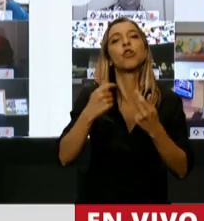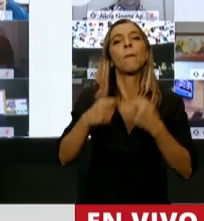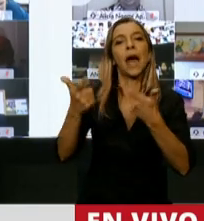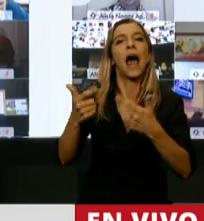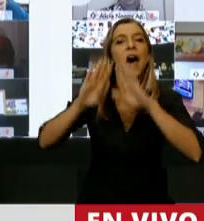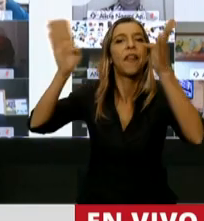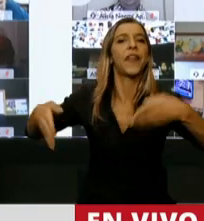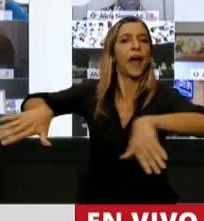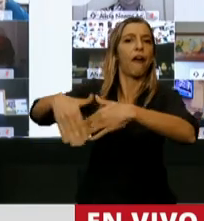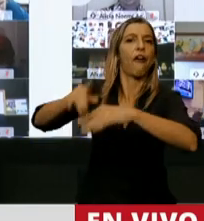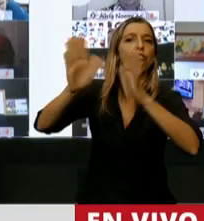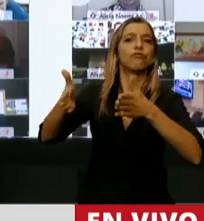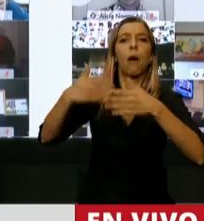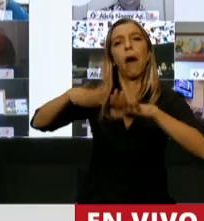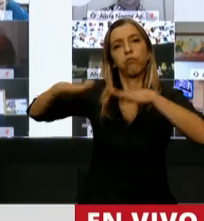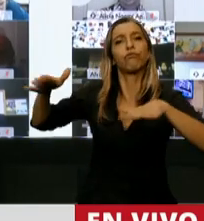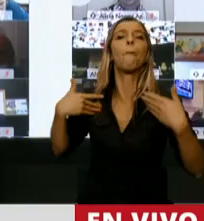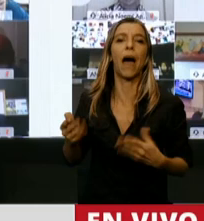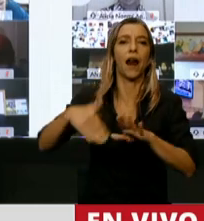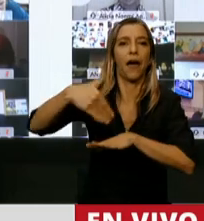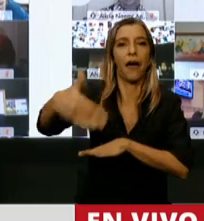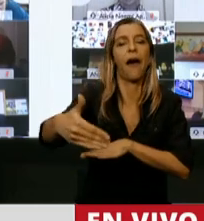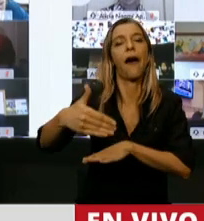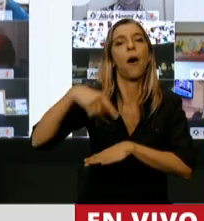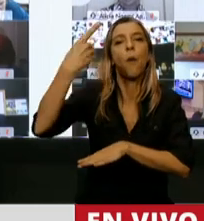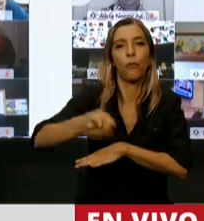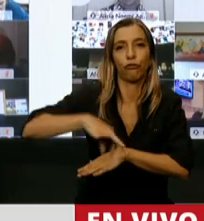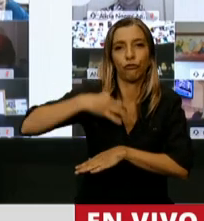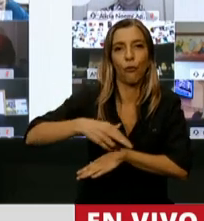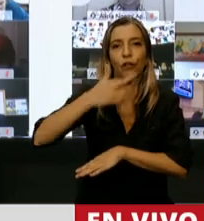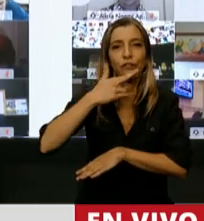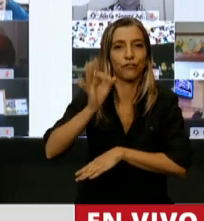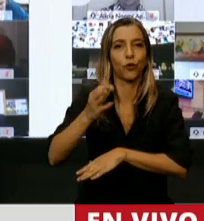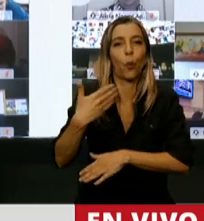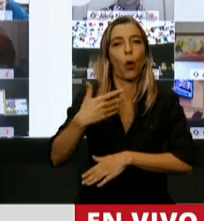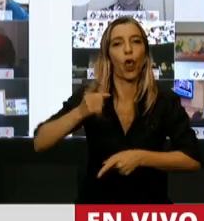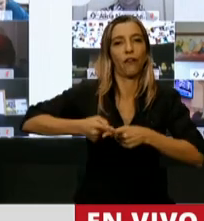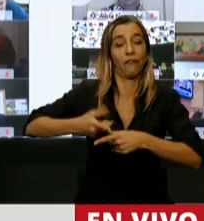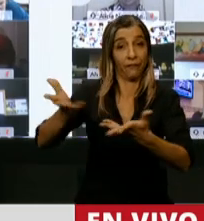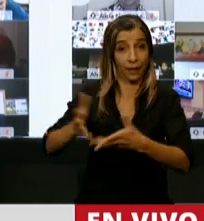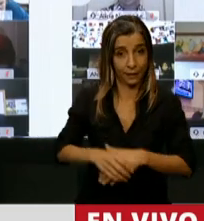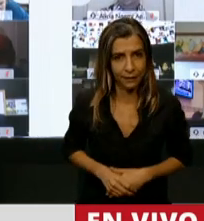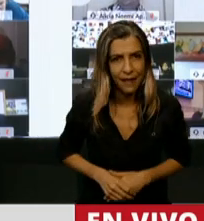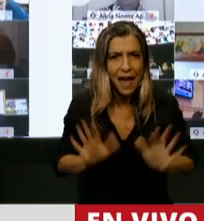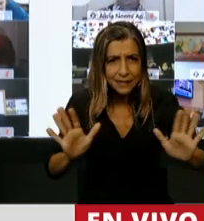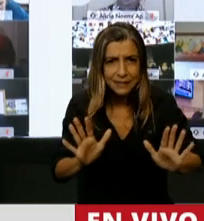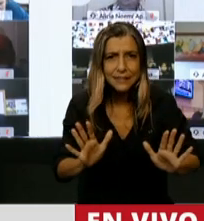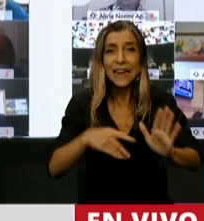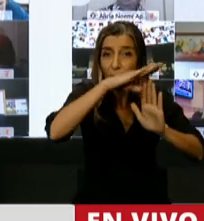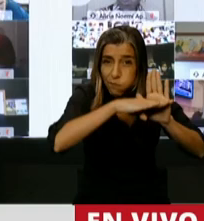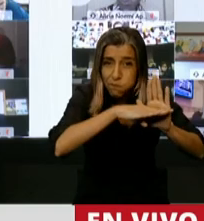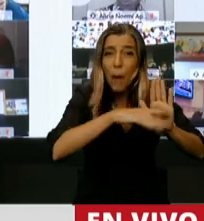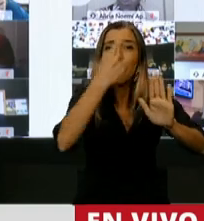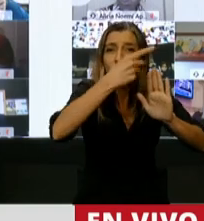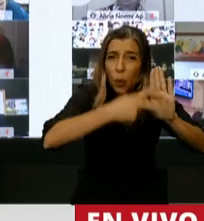a la Casa Rosada y hacer el acto del 17 de octubre el año que viene. Entonces, ¿cómo se explica este milagro de